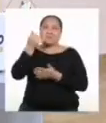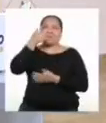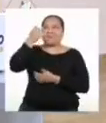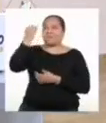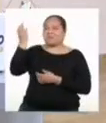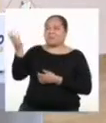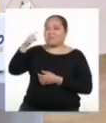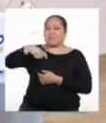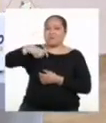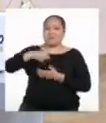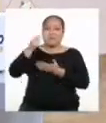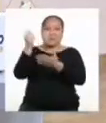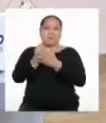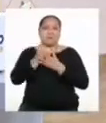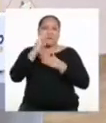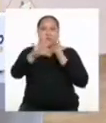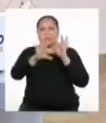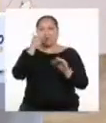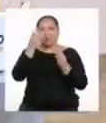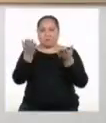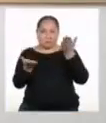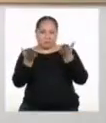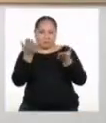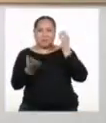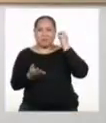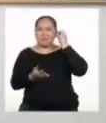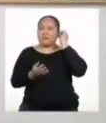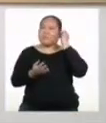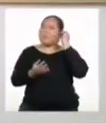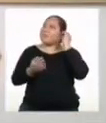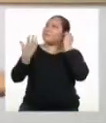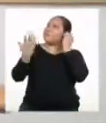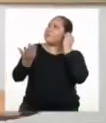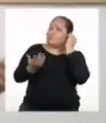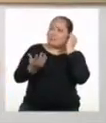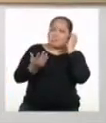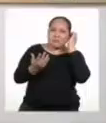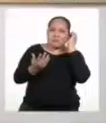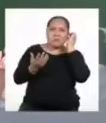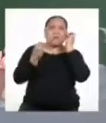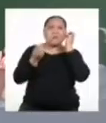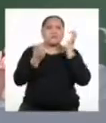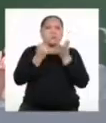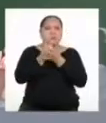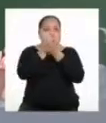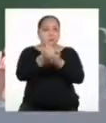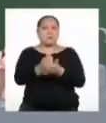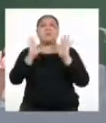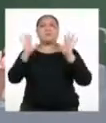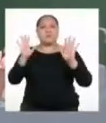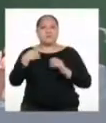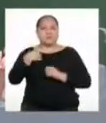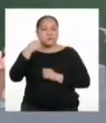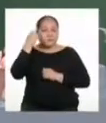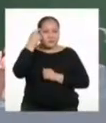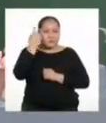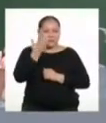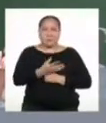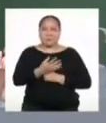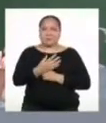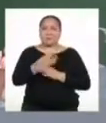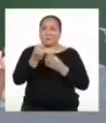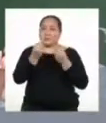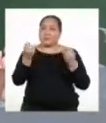llamé porque necesito ayuda para encontrar ese balance. Y entonces, ¿en qué te puedo ayudar? Bueno, he estado bien